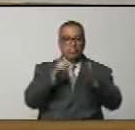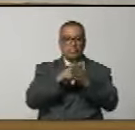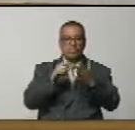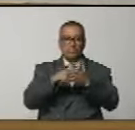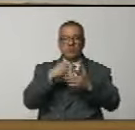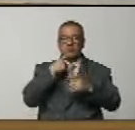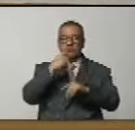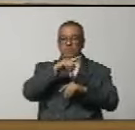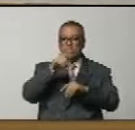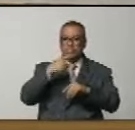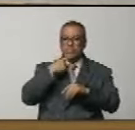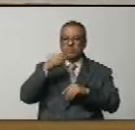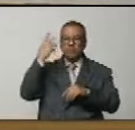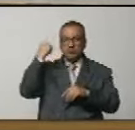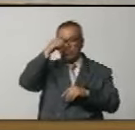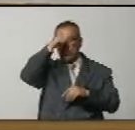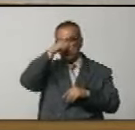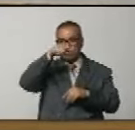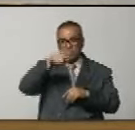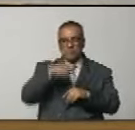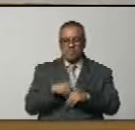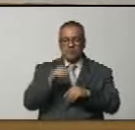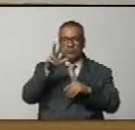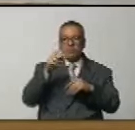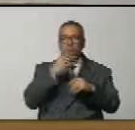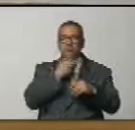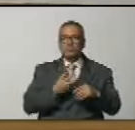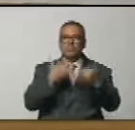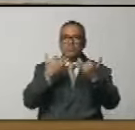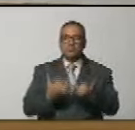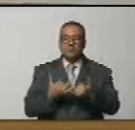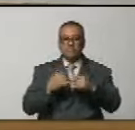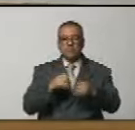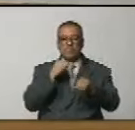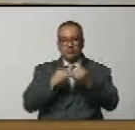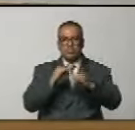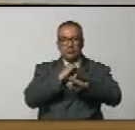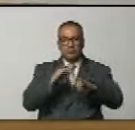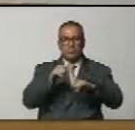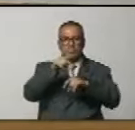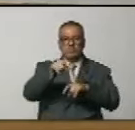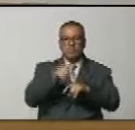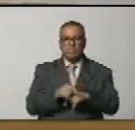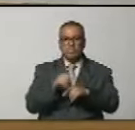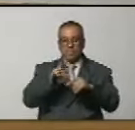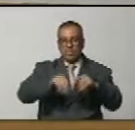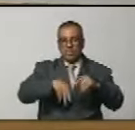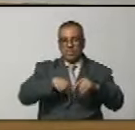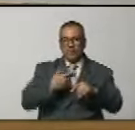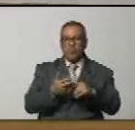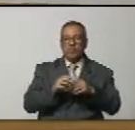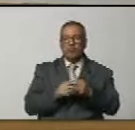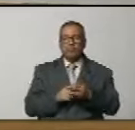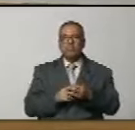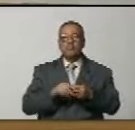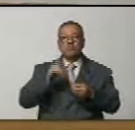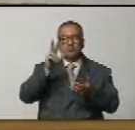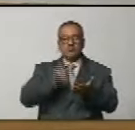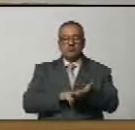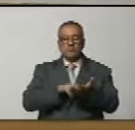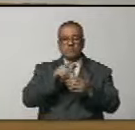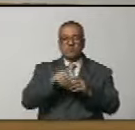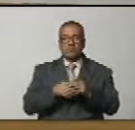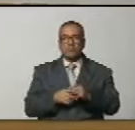consultivo estamos ahora ya en la recta final para que podamos aprobar